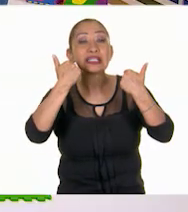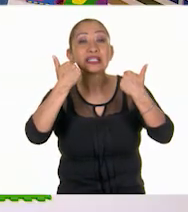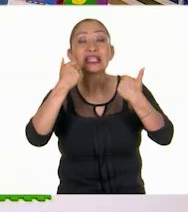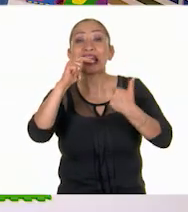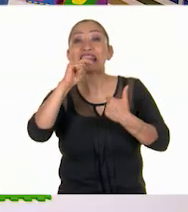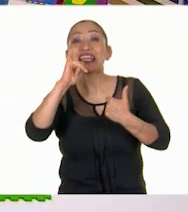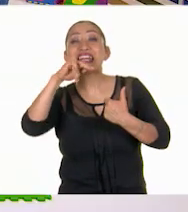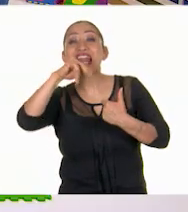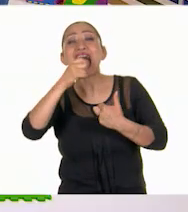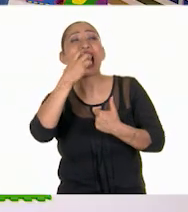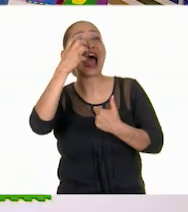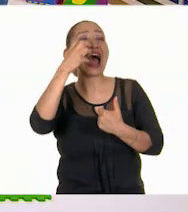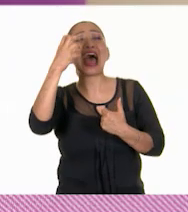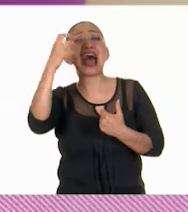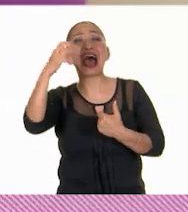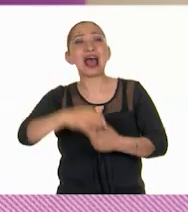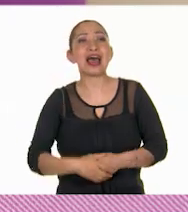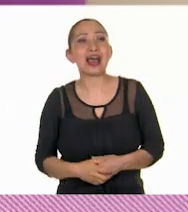¡Tina!